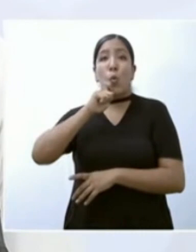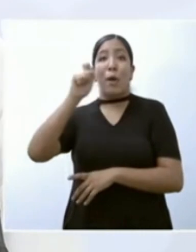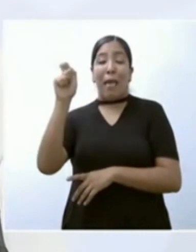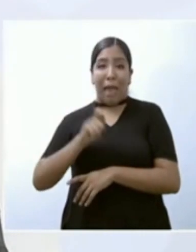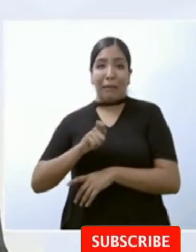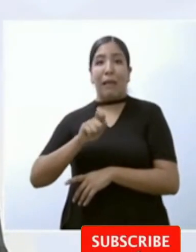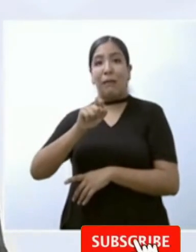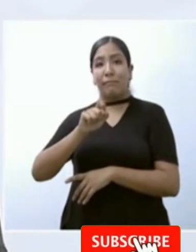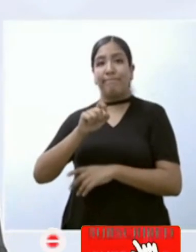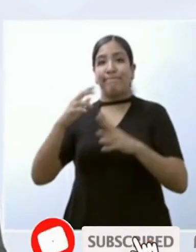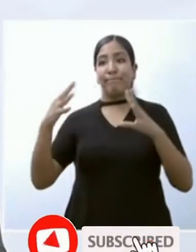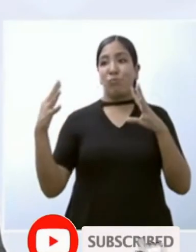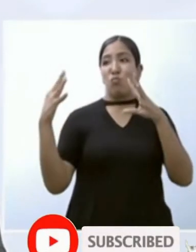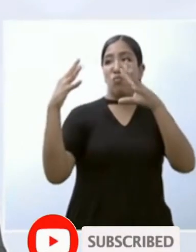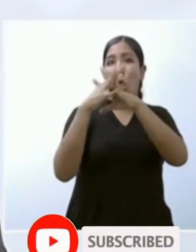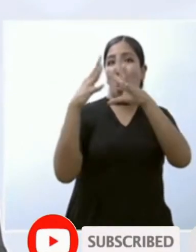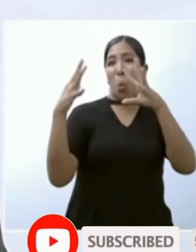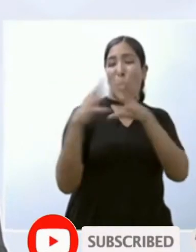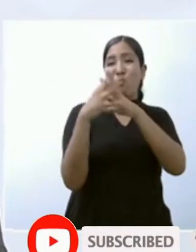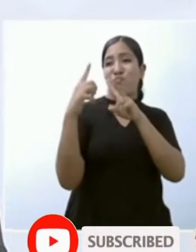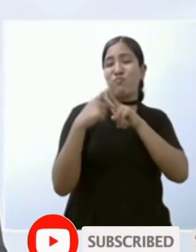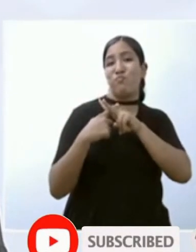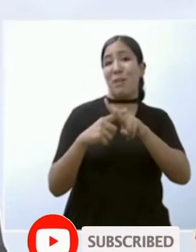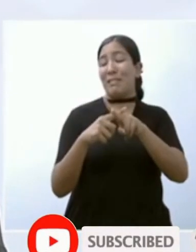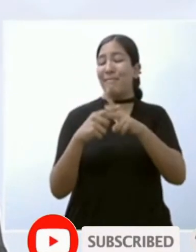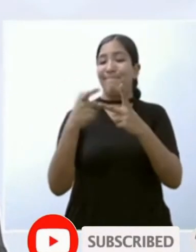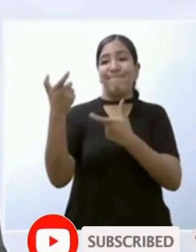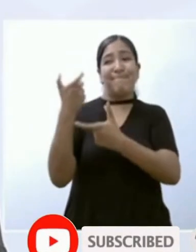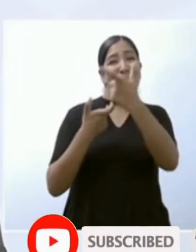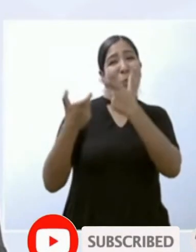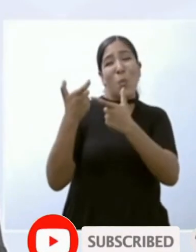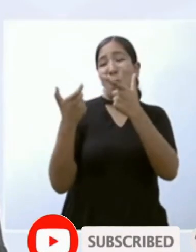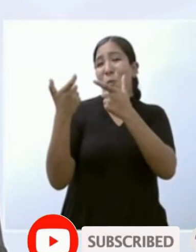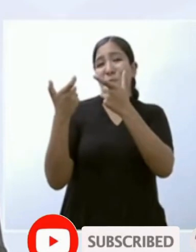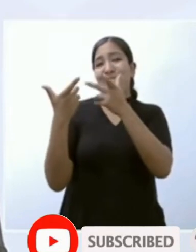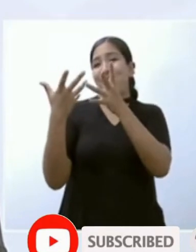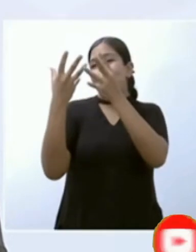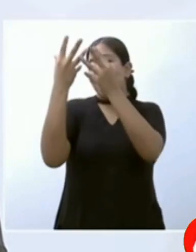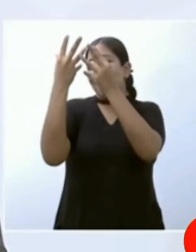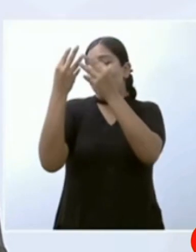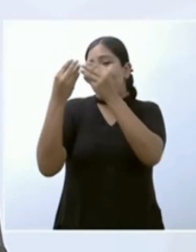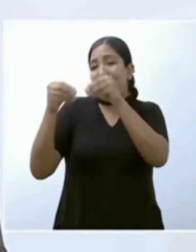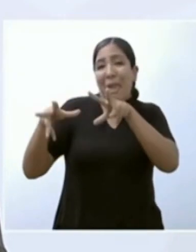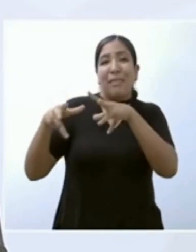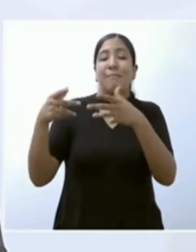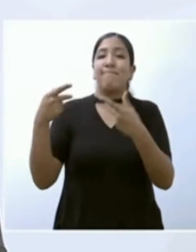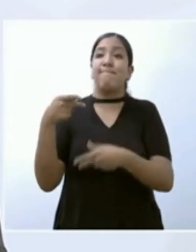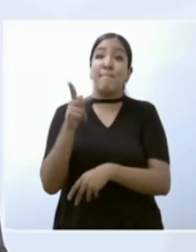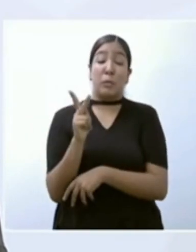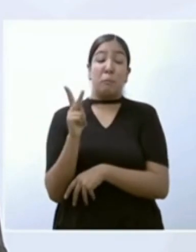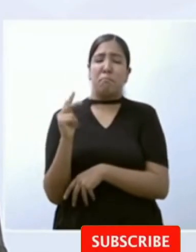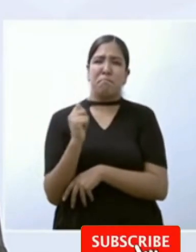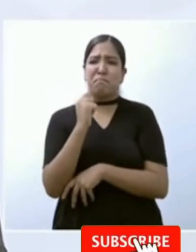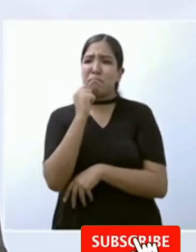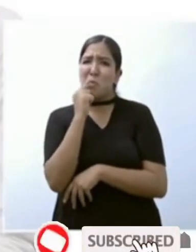pero aún con esta crisis económica mundial